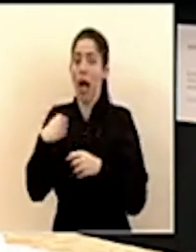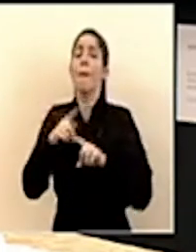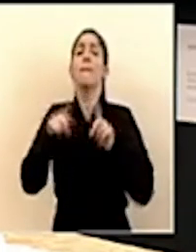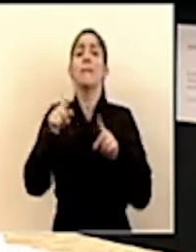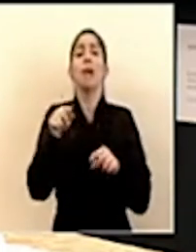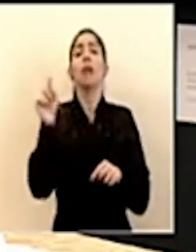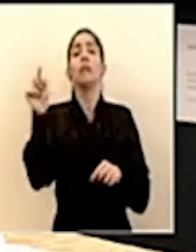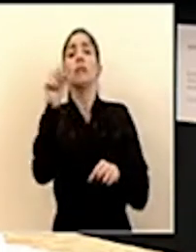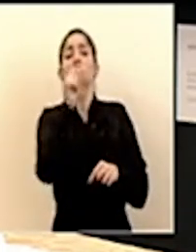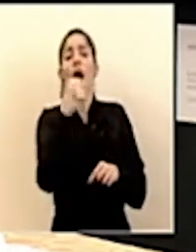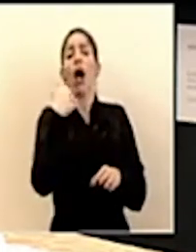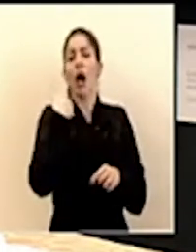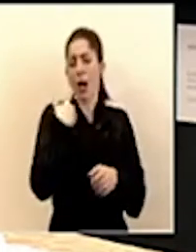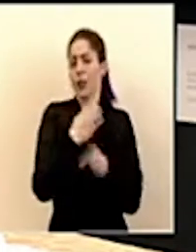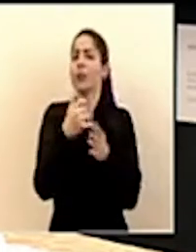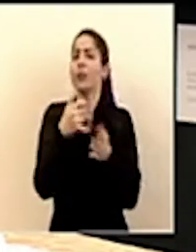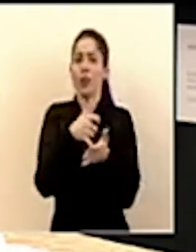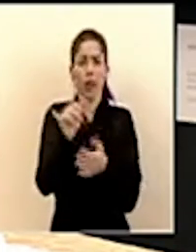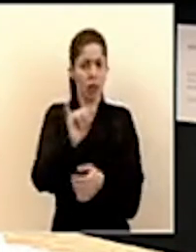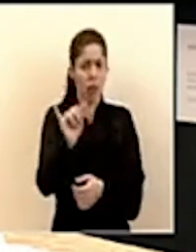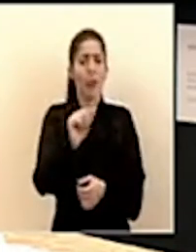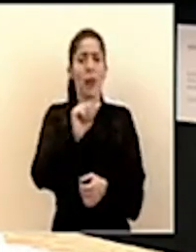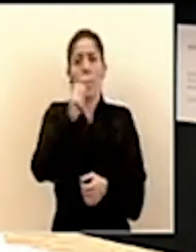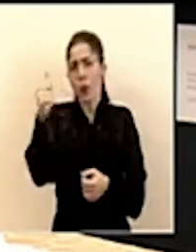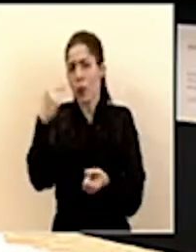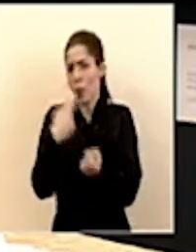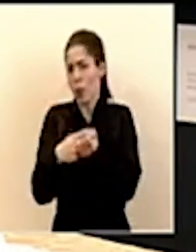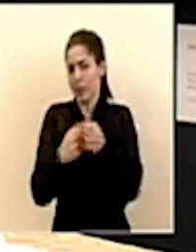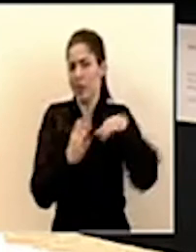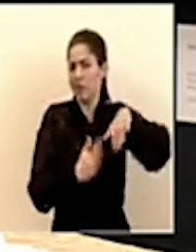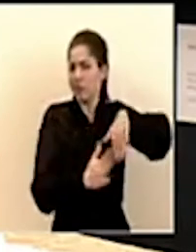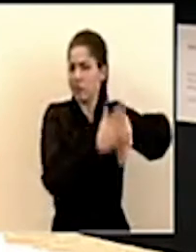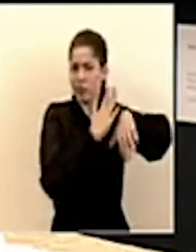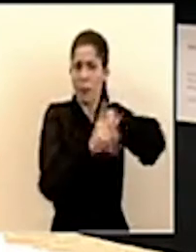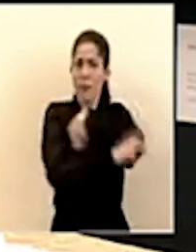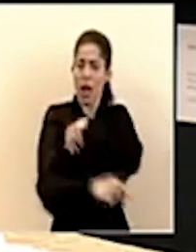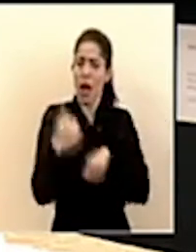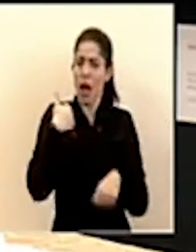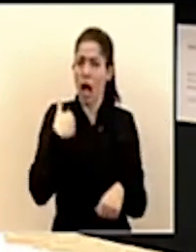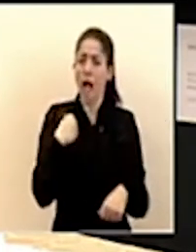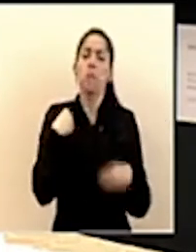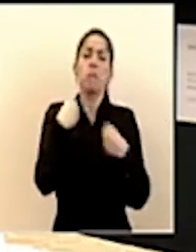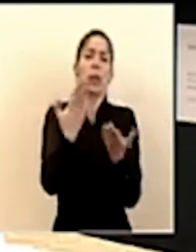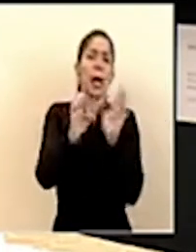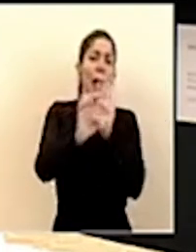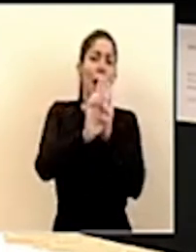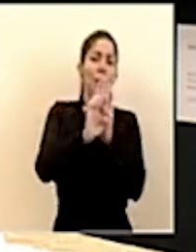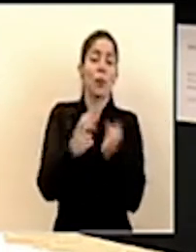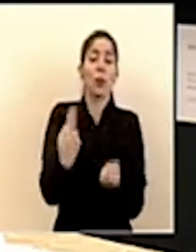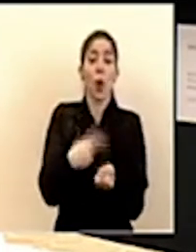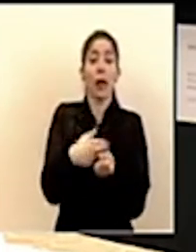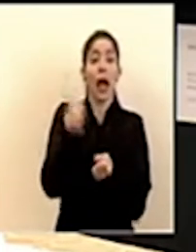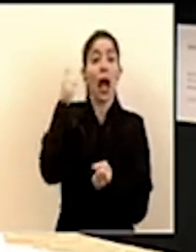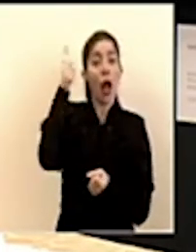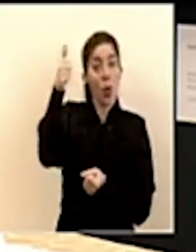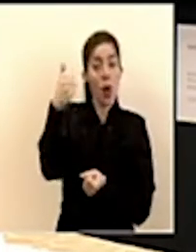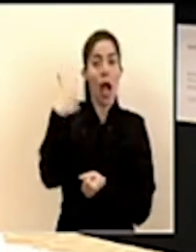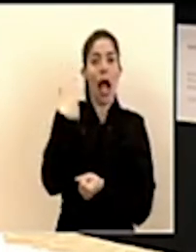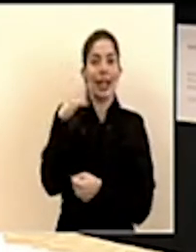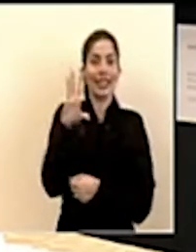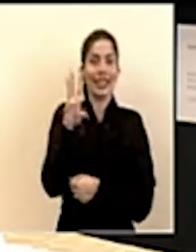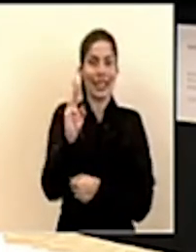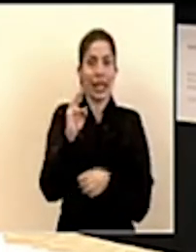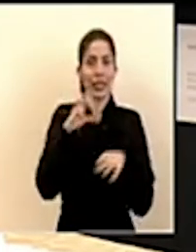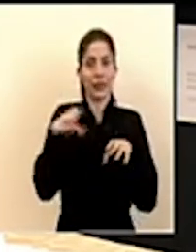unidades de cuidados intensivos en diferentes hospitales a lo largo del país doy algunos ejemplos el hospital de Alajuela tiene seis